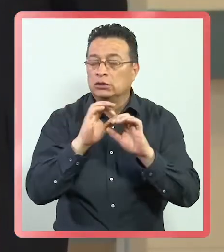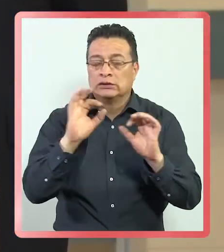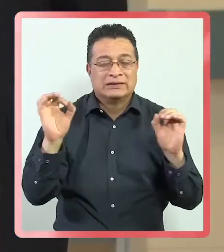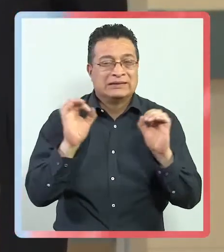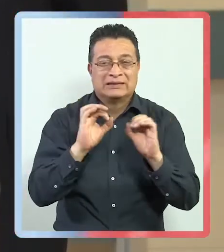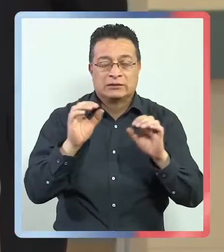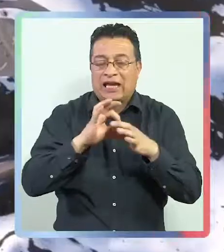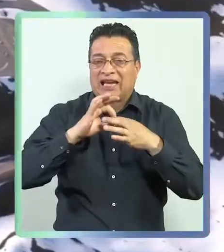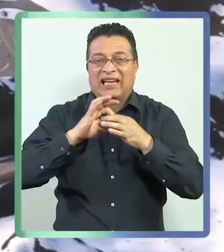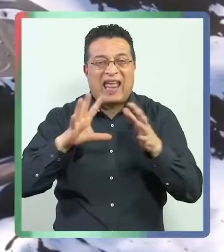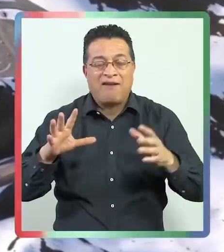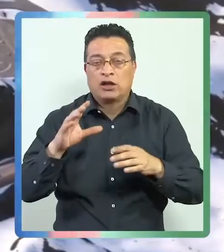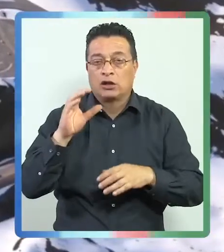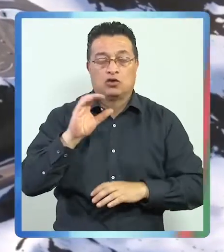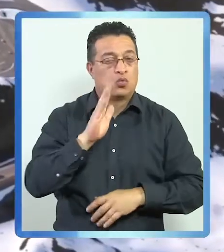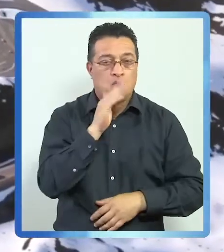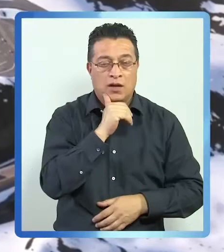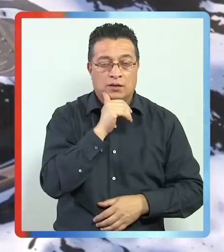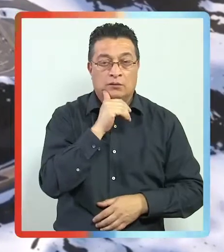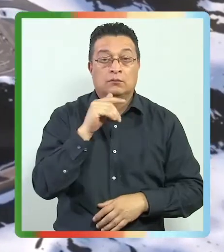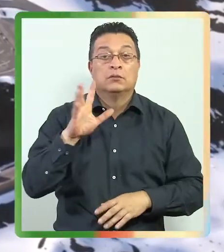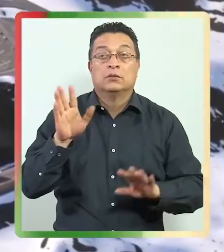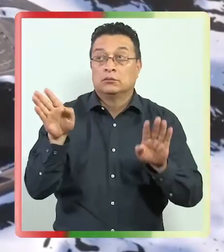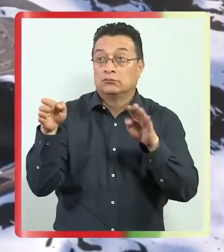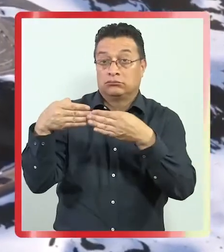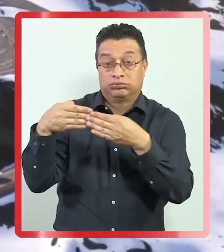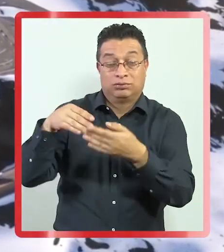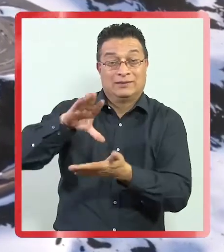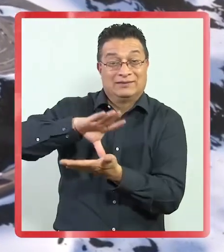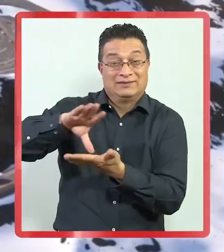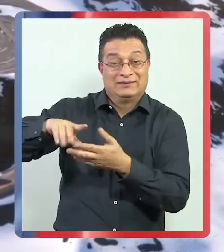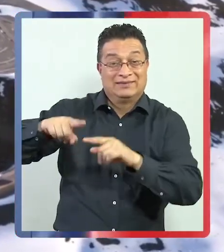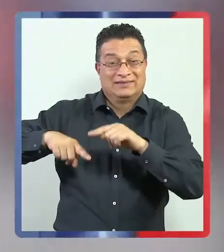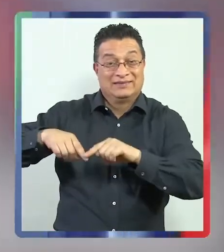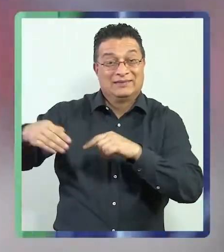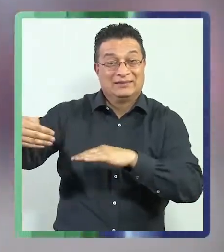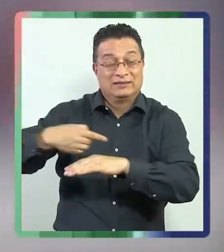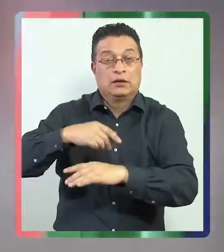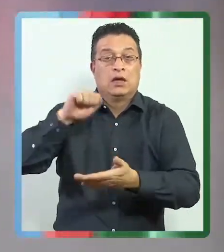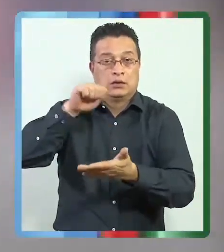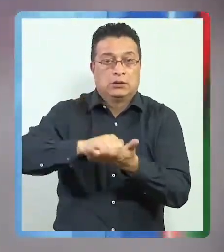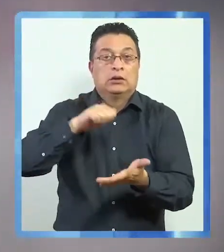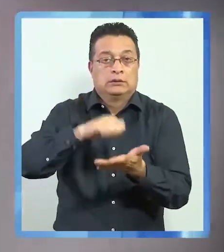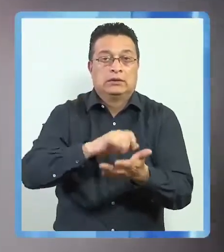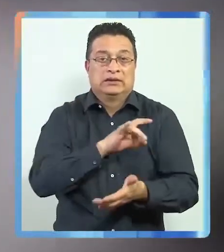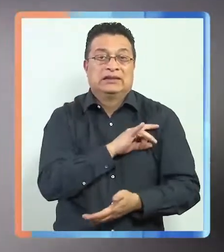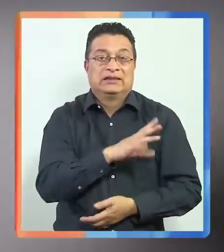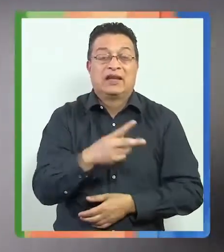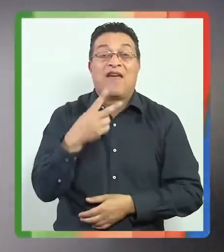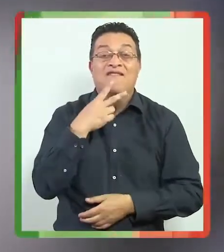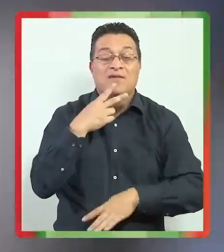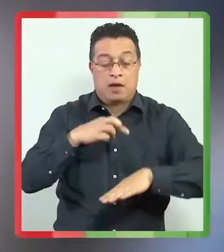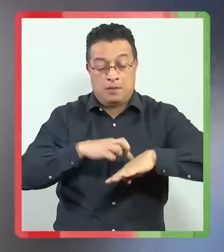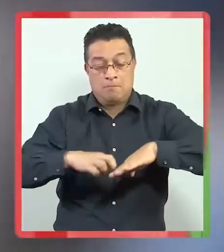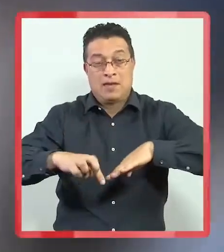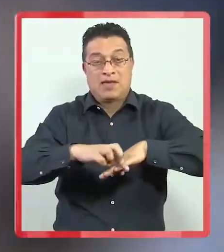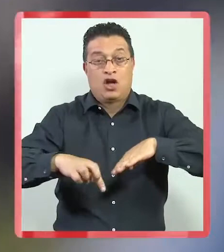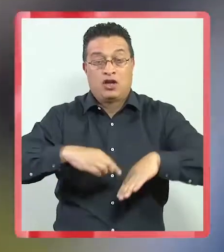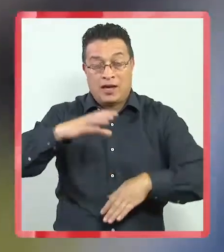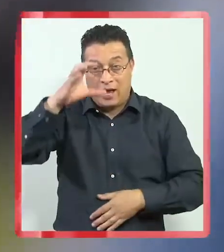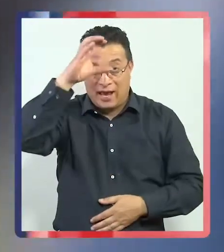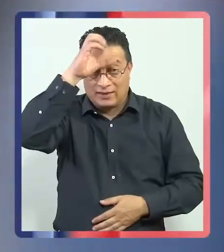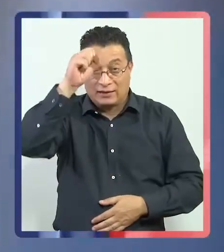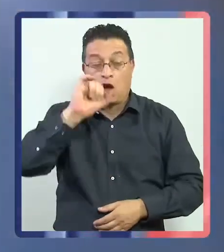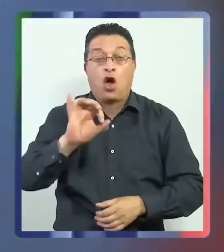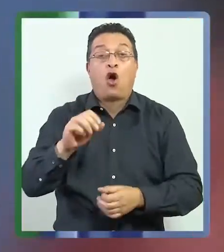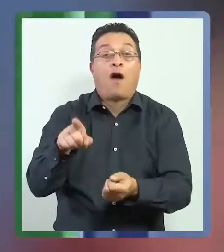se haya agravado. Sobre el cierre de fronteras terrestres y el reclamo de los chilenos que viven en la Patagonia Argentina o de